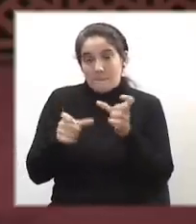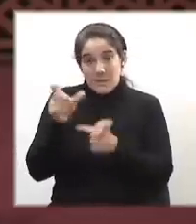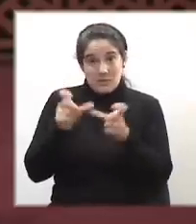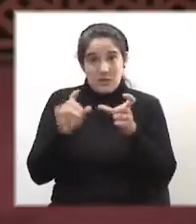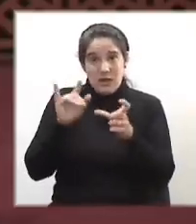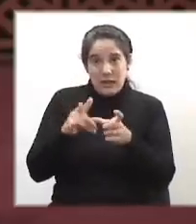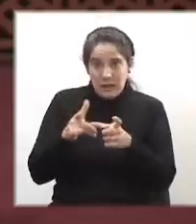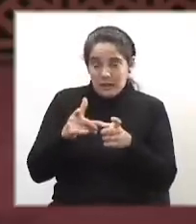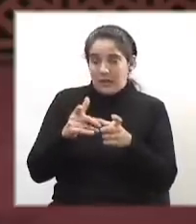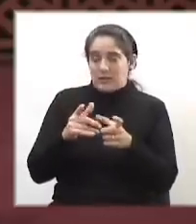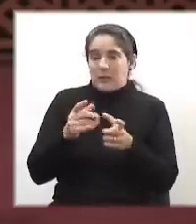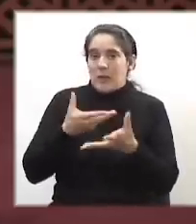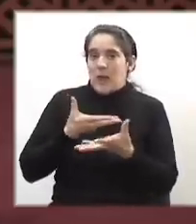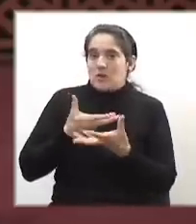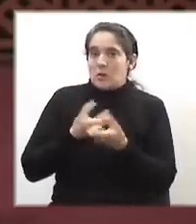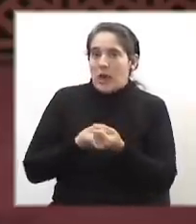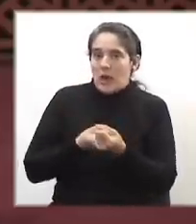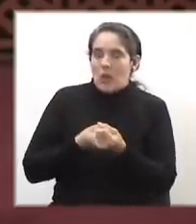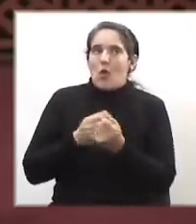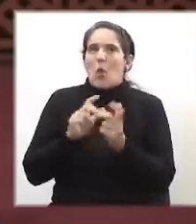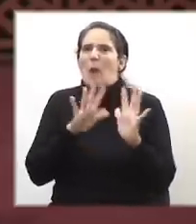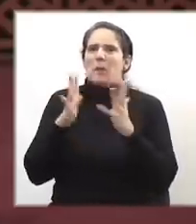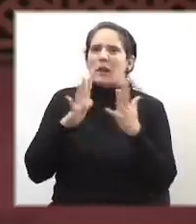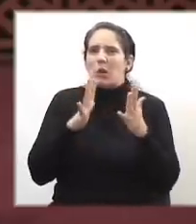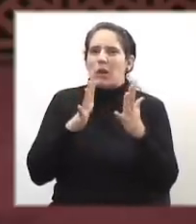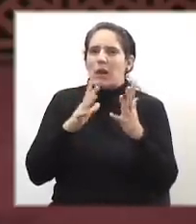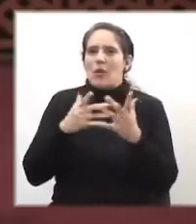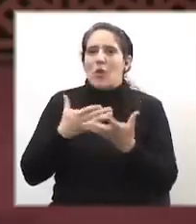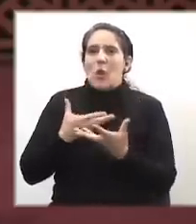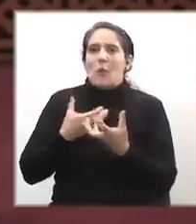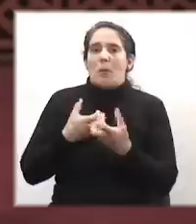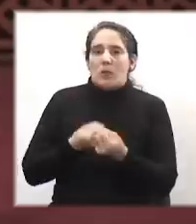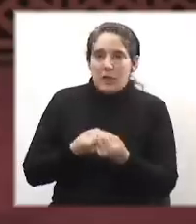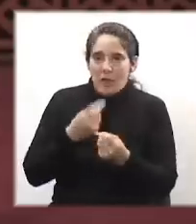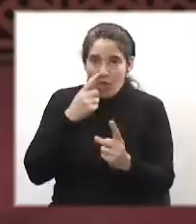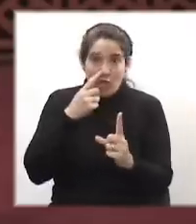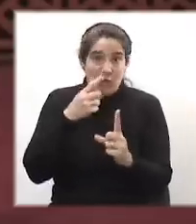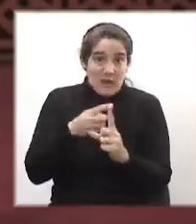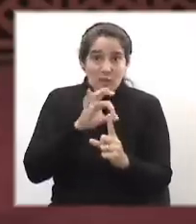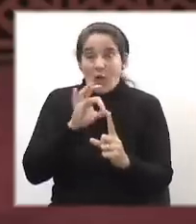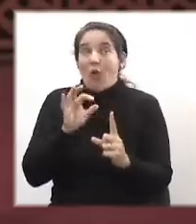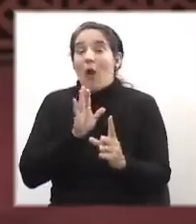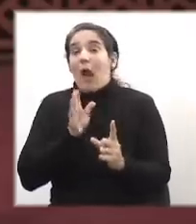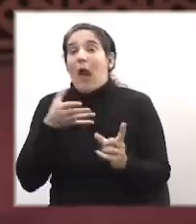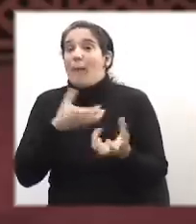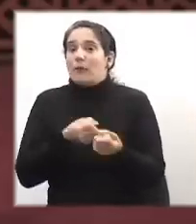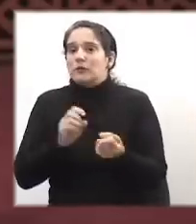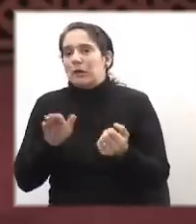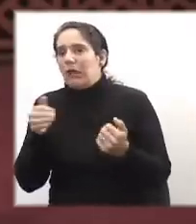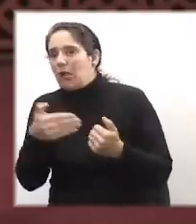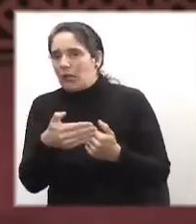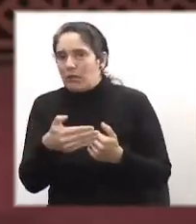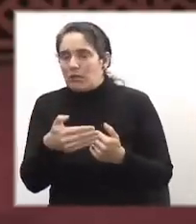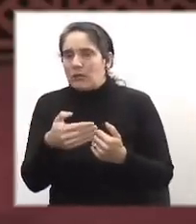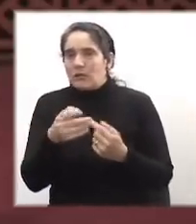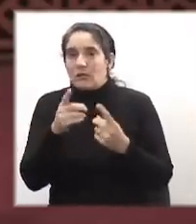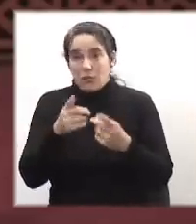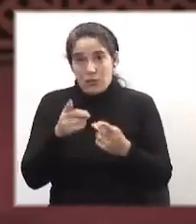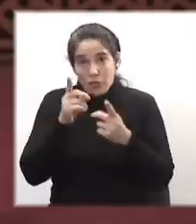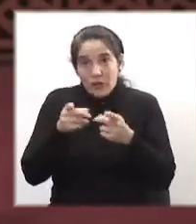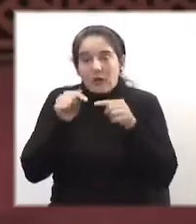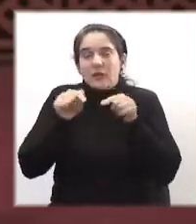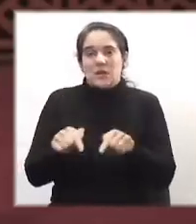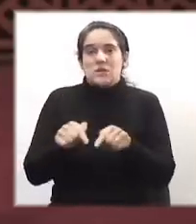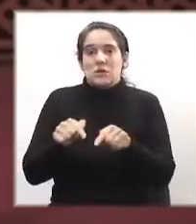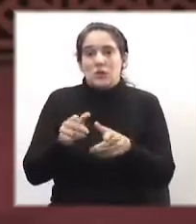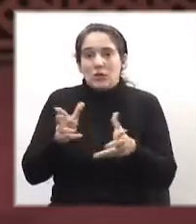cómplices por su aplauso, su apoyo más o menos directo desde distintos ámbitos, fueron los que